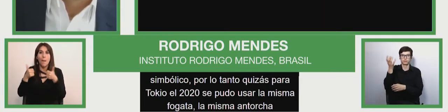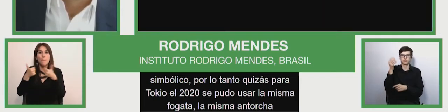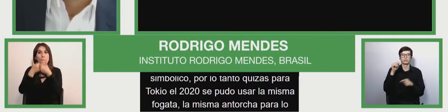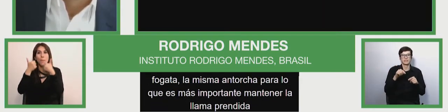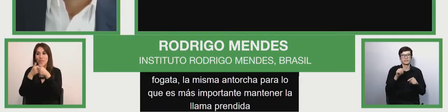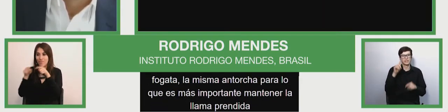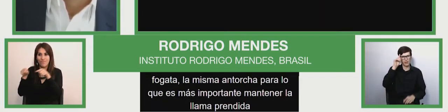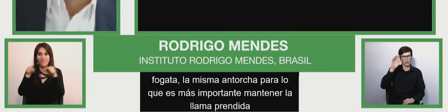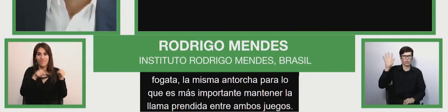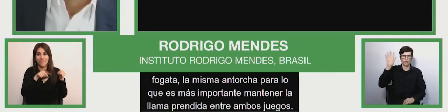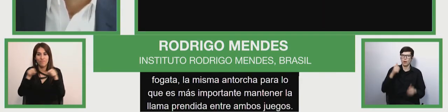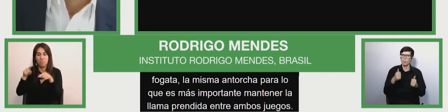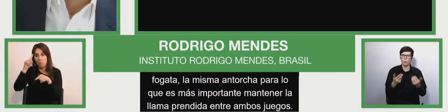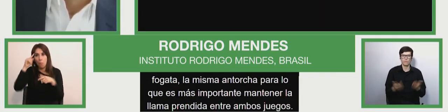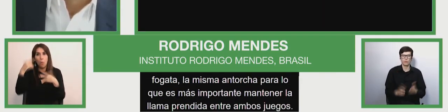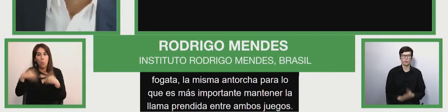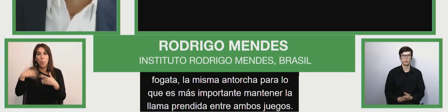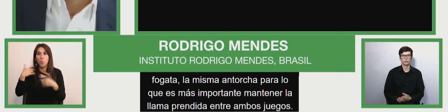idea asombrosa